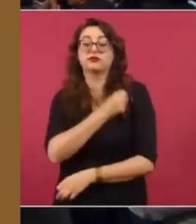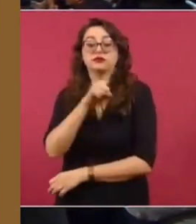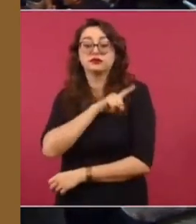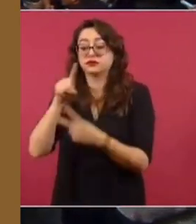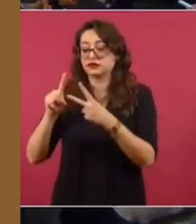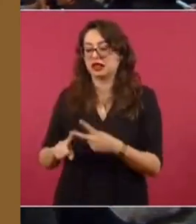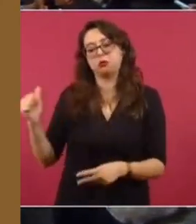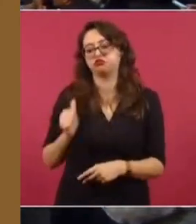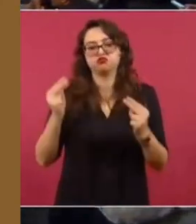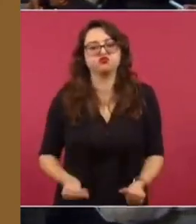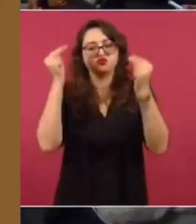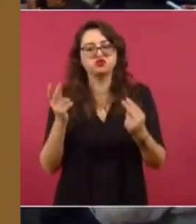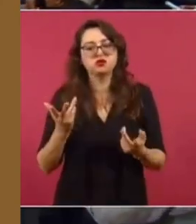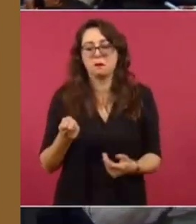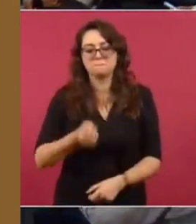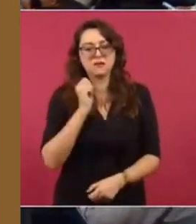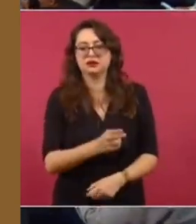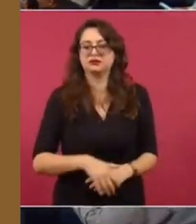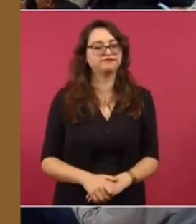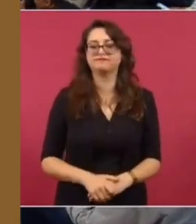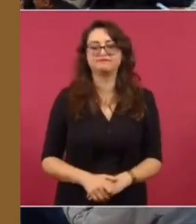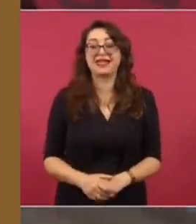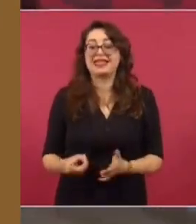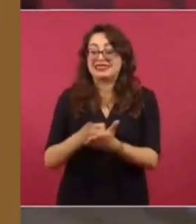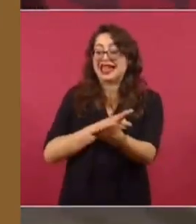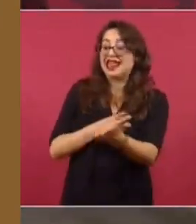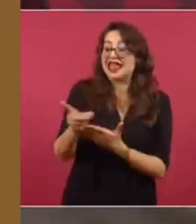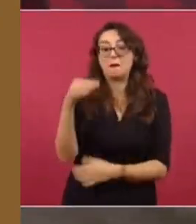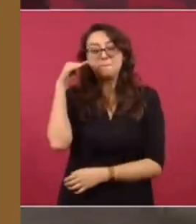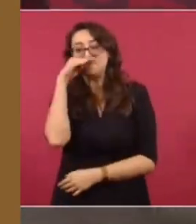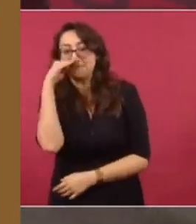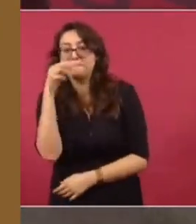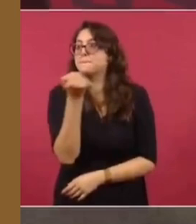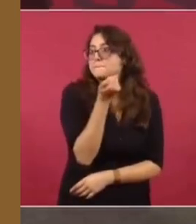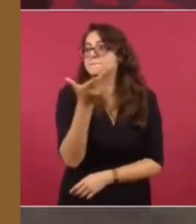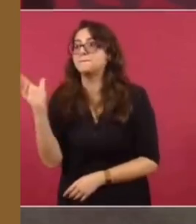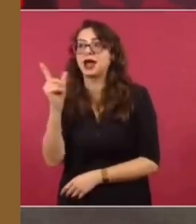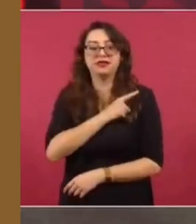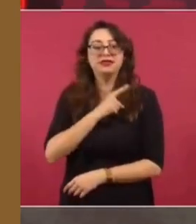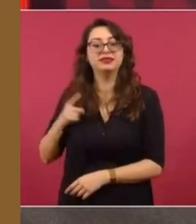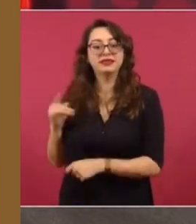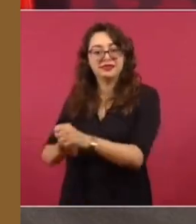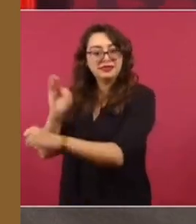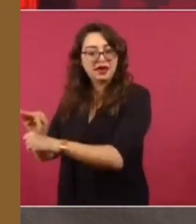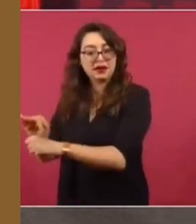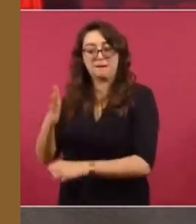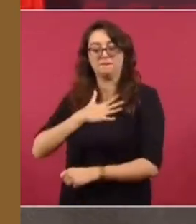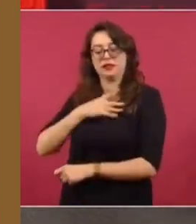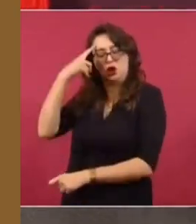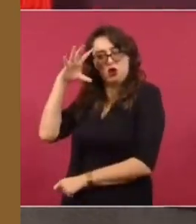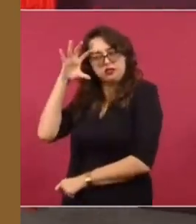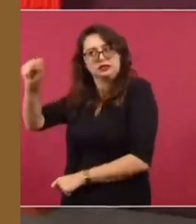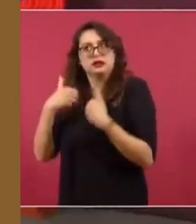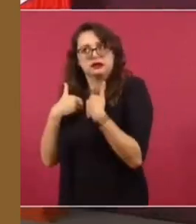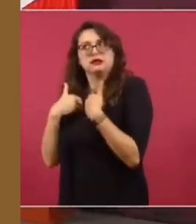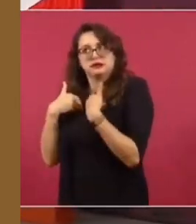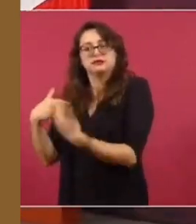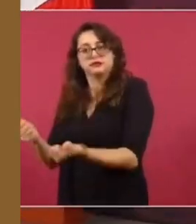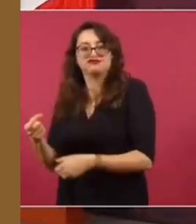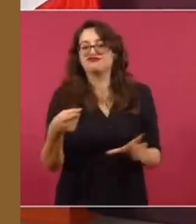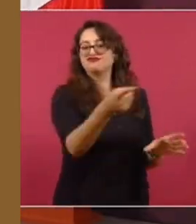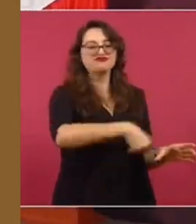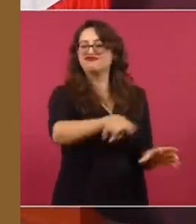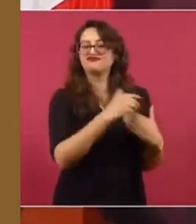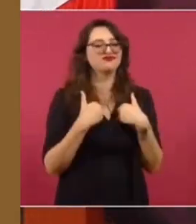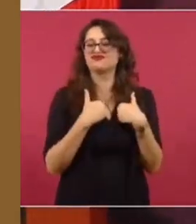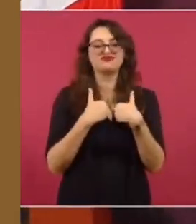son mercancías, son privilegios, son derechos de nuestro pueblo. Y esa es una diferencia muy marcada